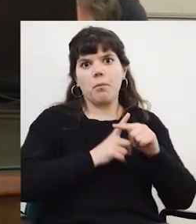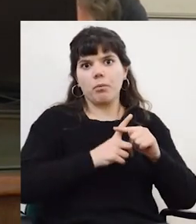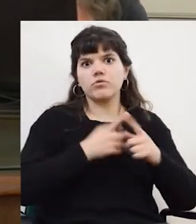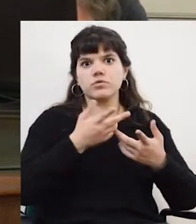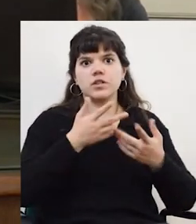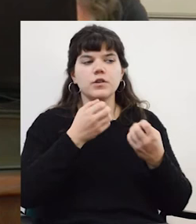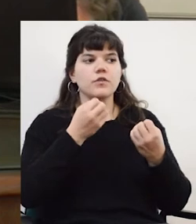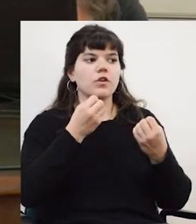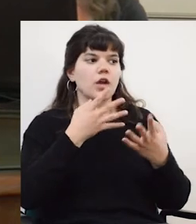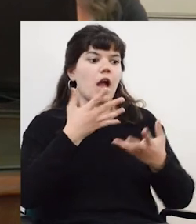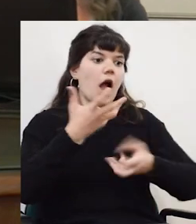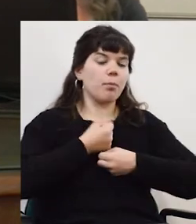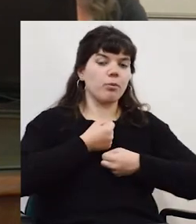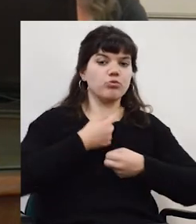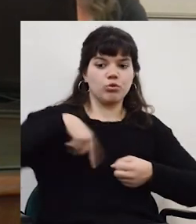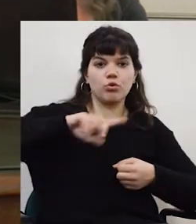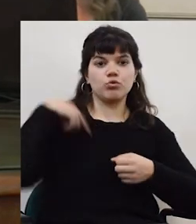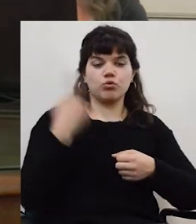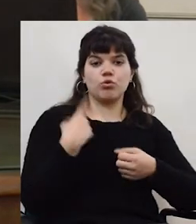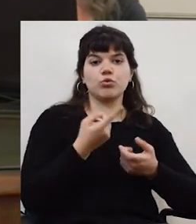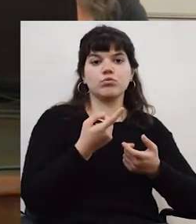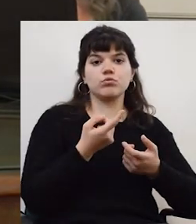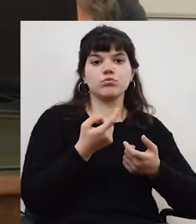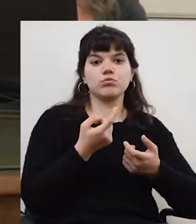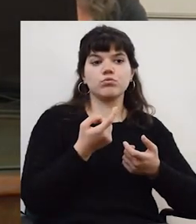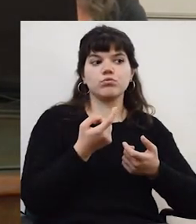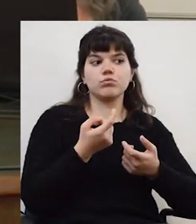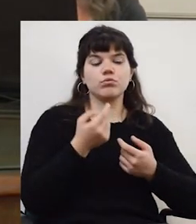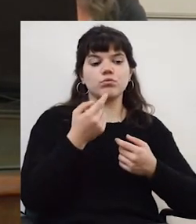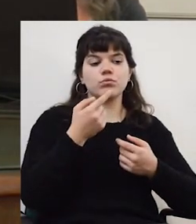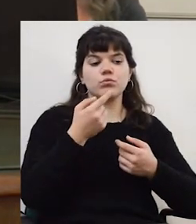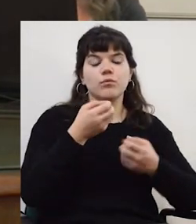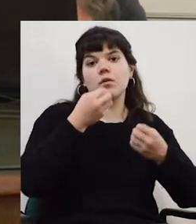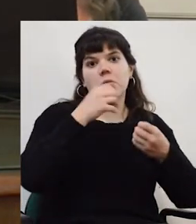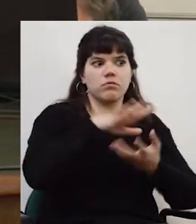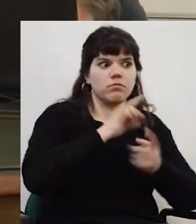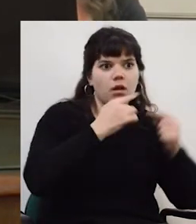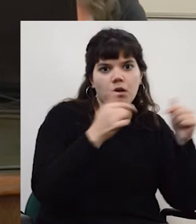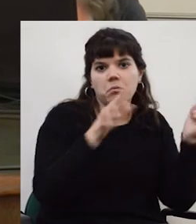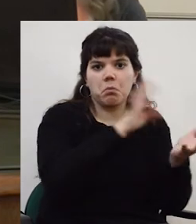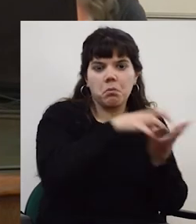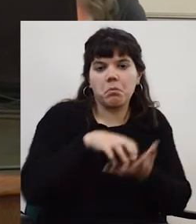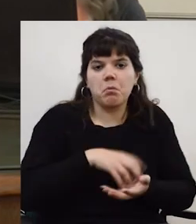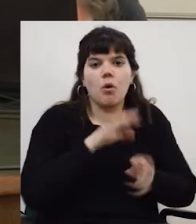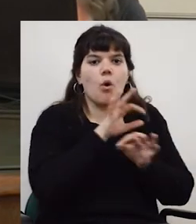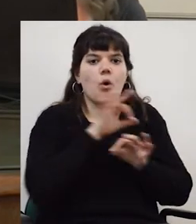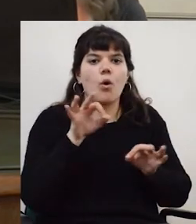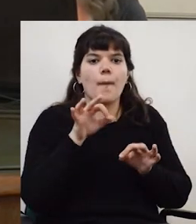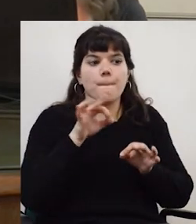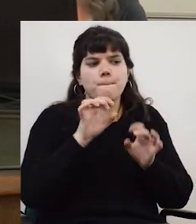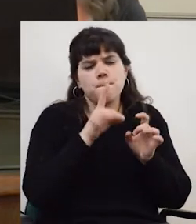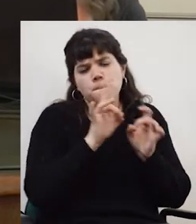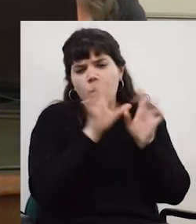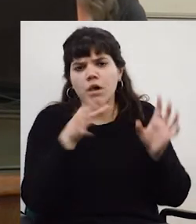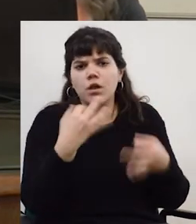apoyo pero los apoyos en los otros se cuentan por unidad o por decenas en CECIC o sea está claro que